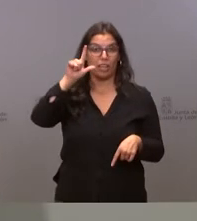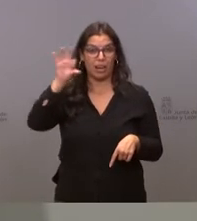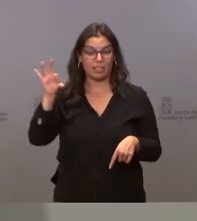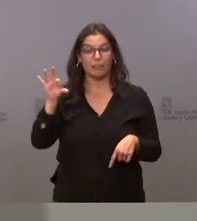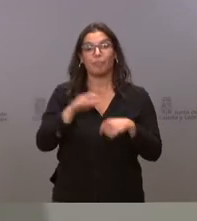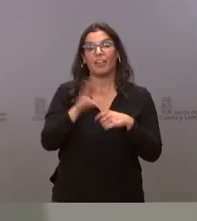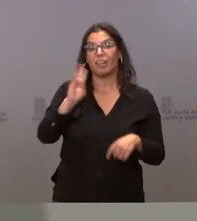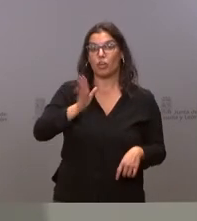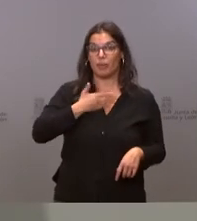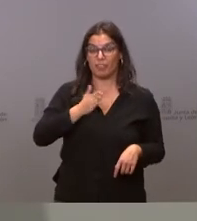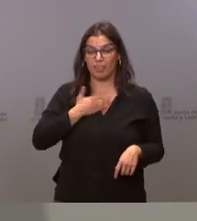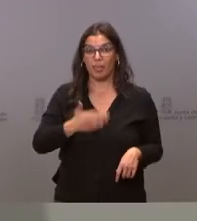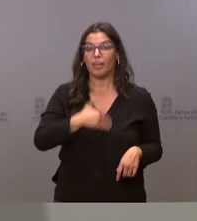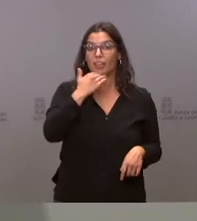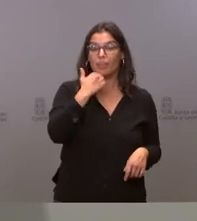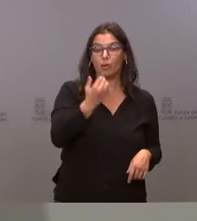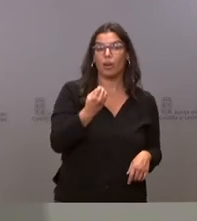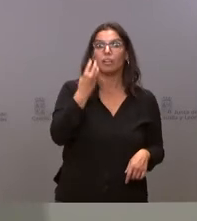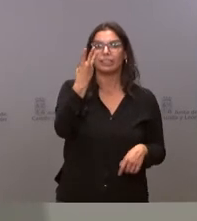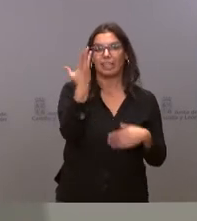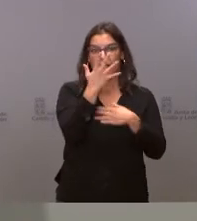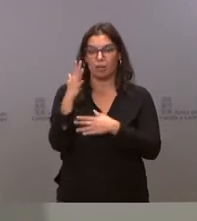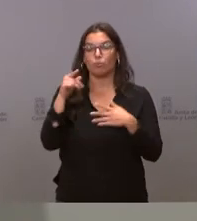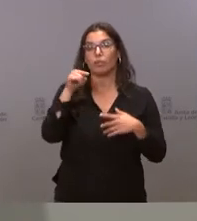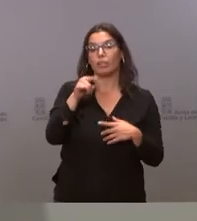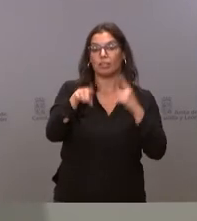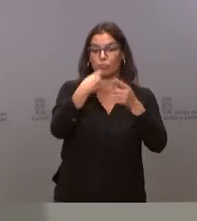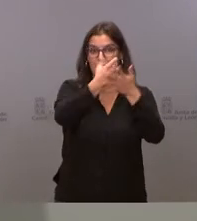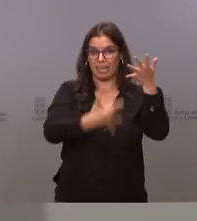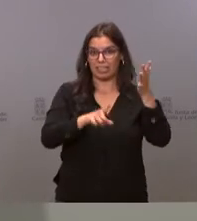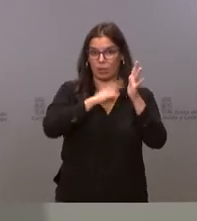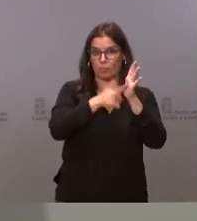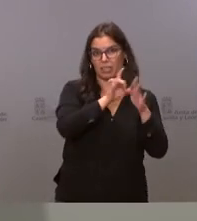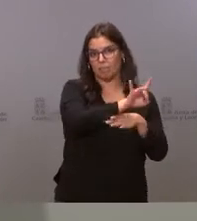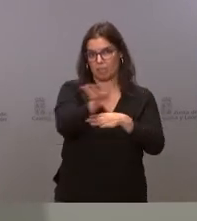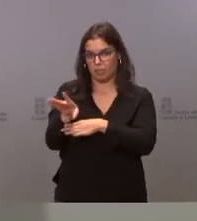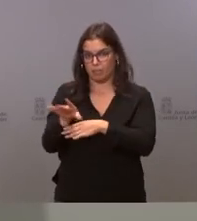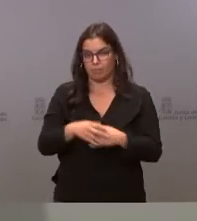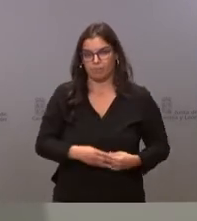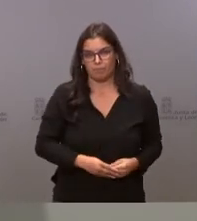los tres árboles. Les pasaremos la lista completa. se preocupen.